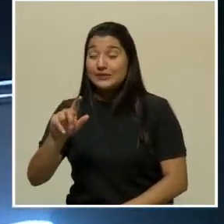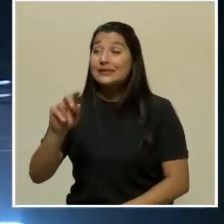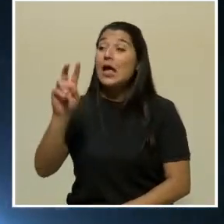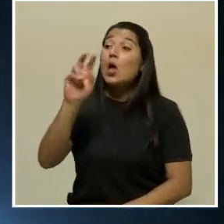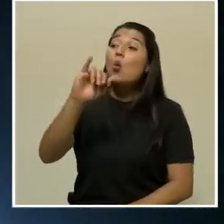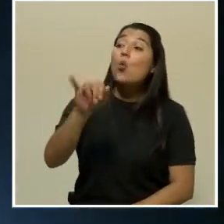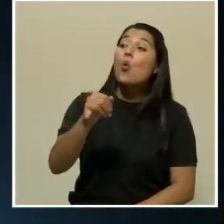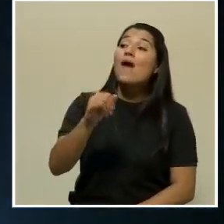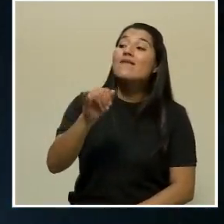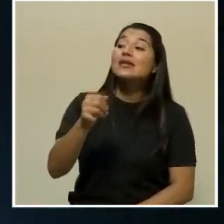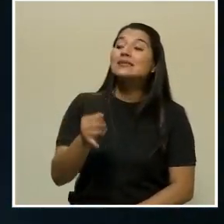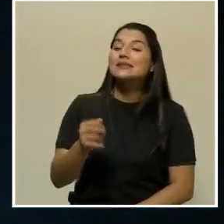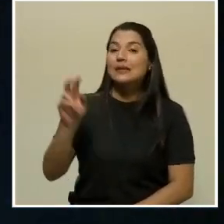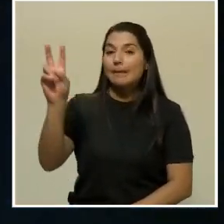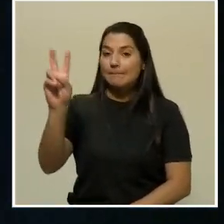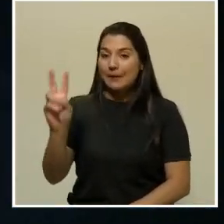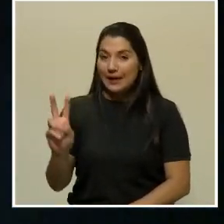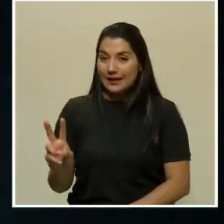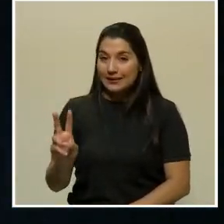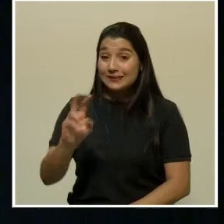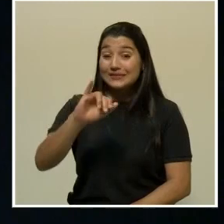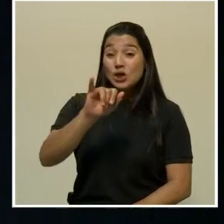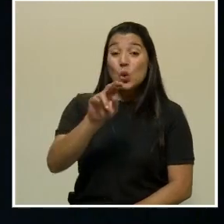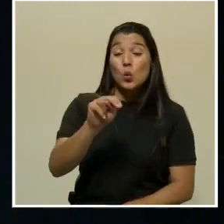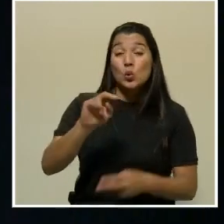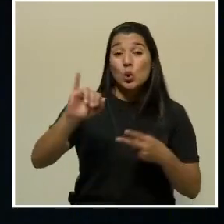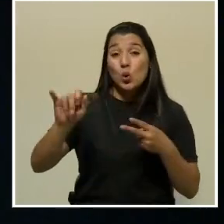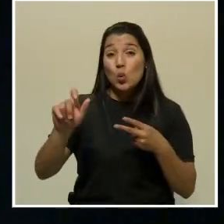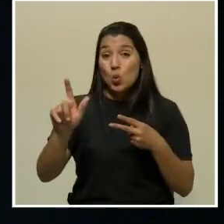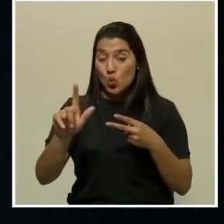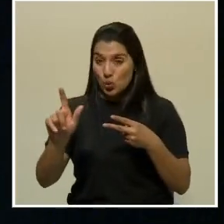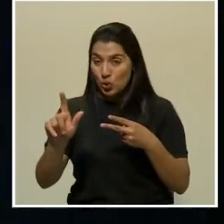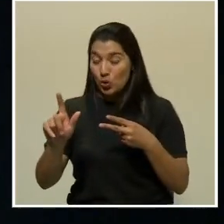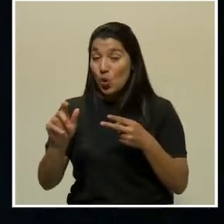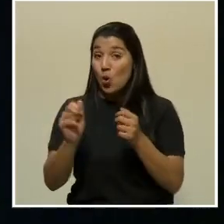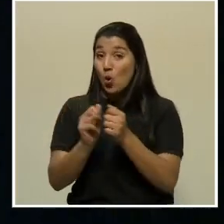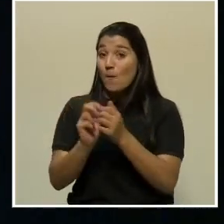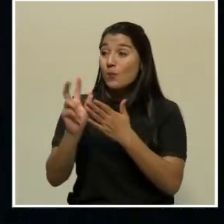semana de julio, el streaming con estos proyectos de CEPAC.